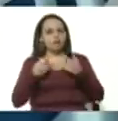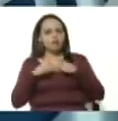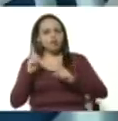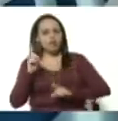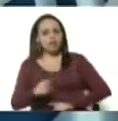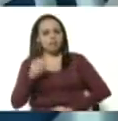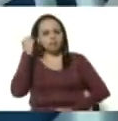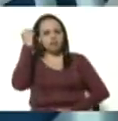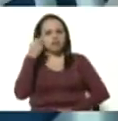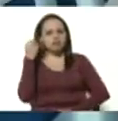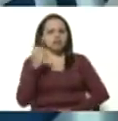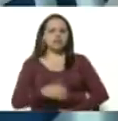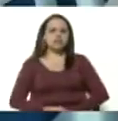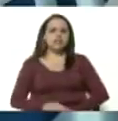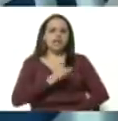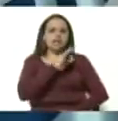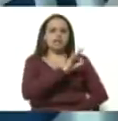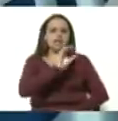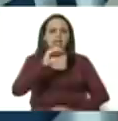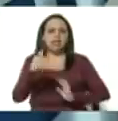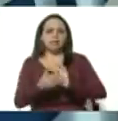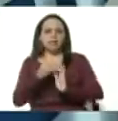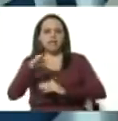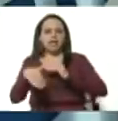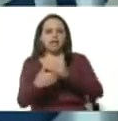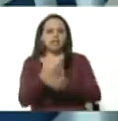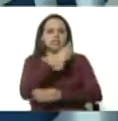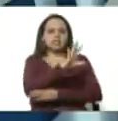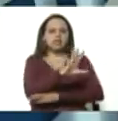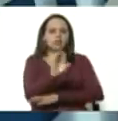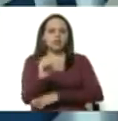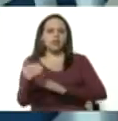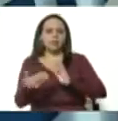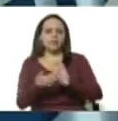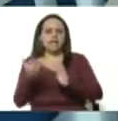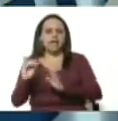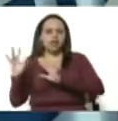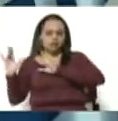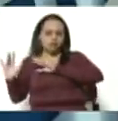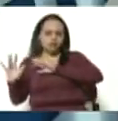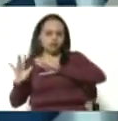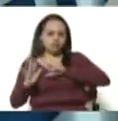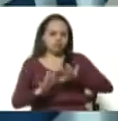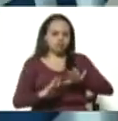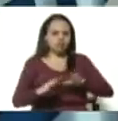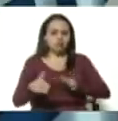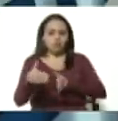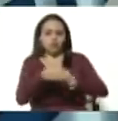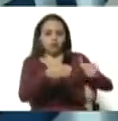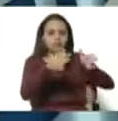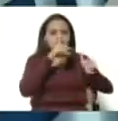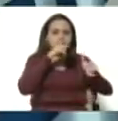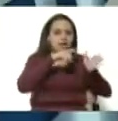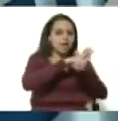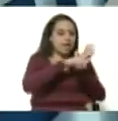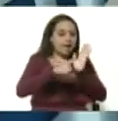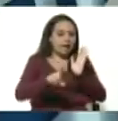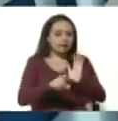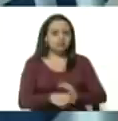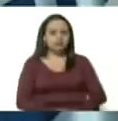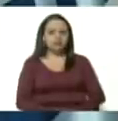que entre 30.000 a 50.000 migrantes han retornado por los pasos ilegales